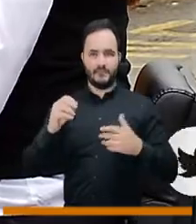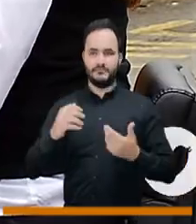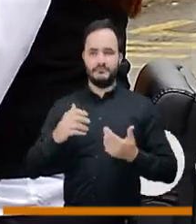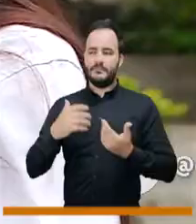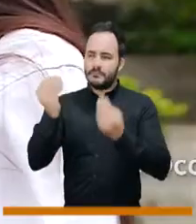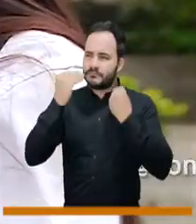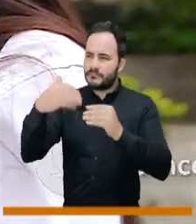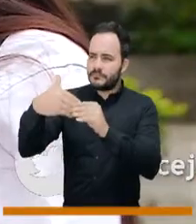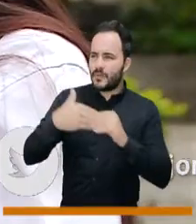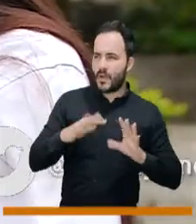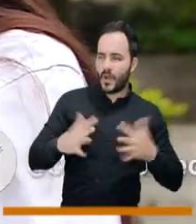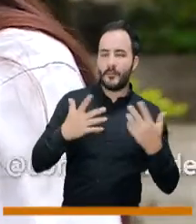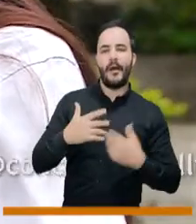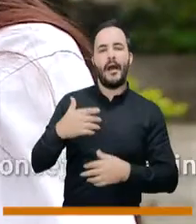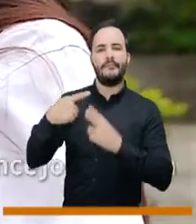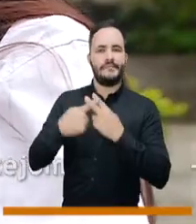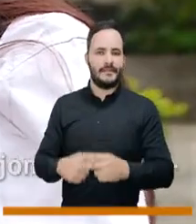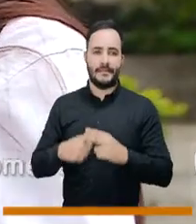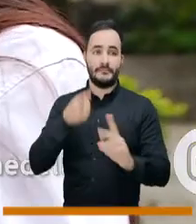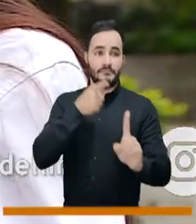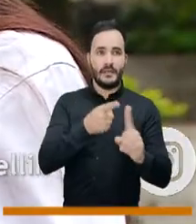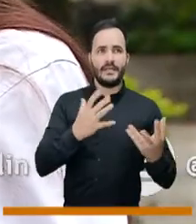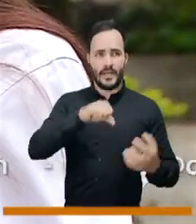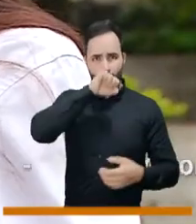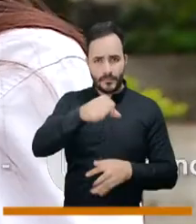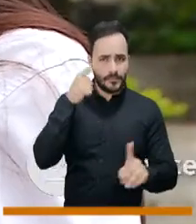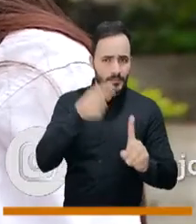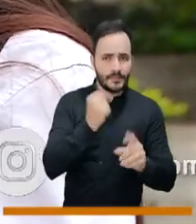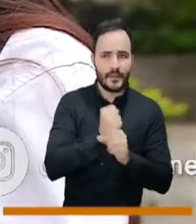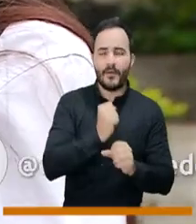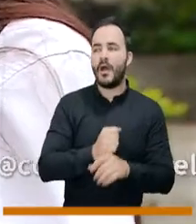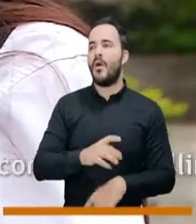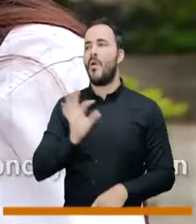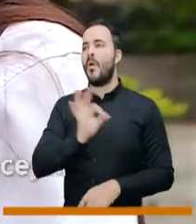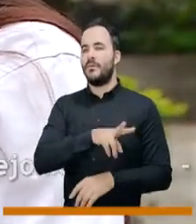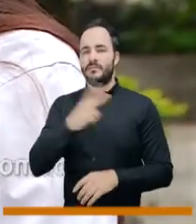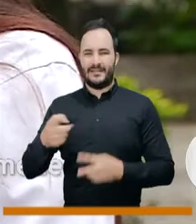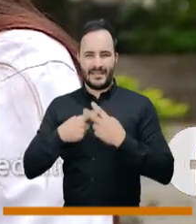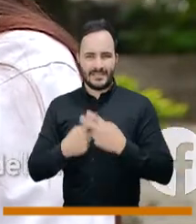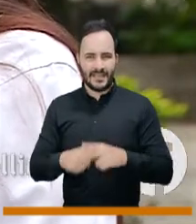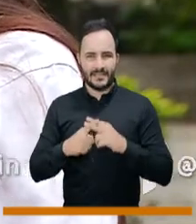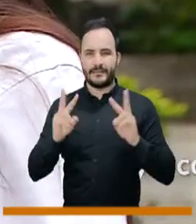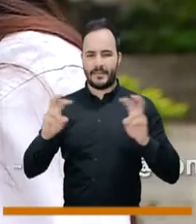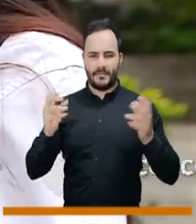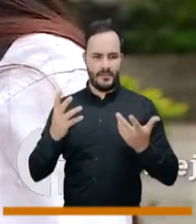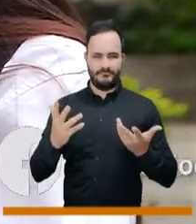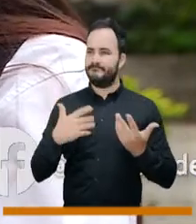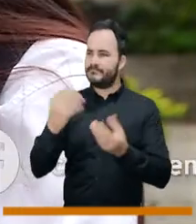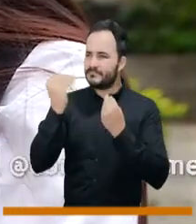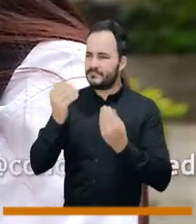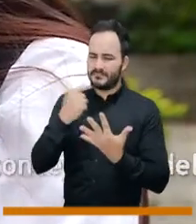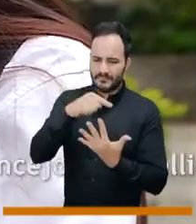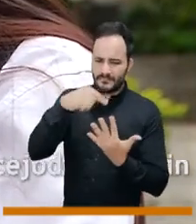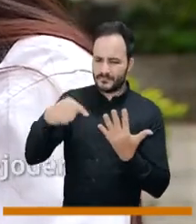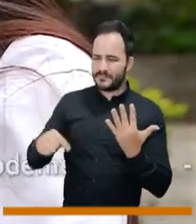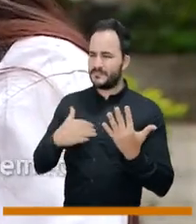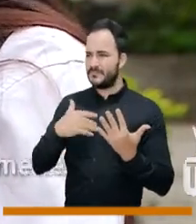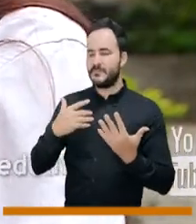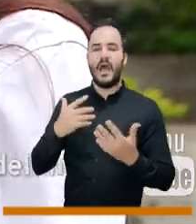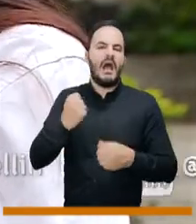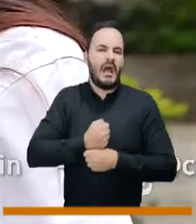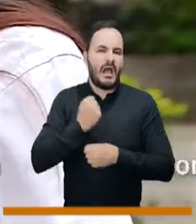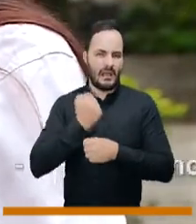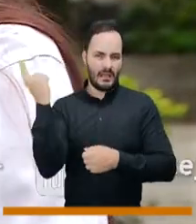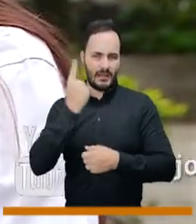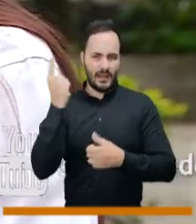pues, terapia ocupacional, ¿cierto? Talleres de habilidades sociales, talleres de habilidades prácticas, en algunos casos talleres ocupacionales como para dar alguna